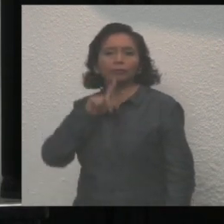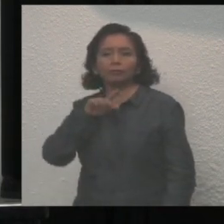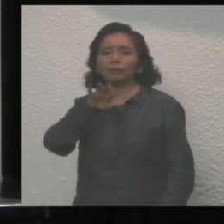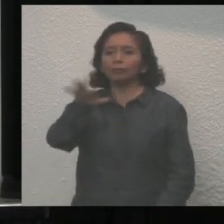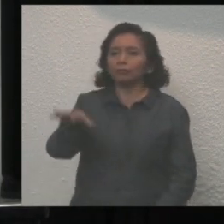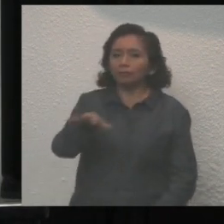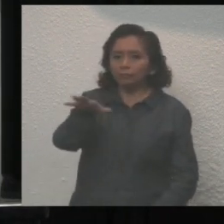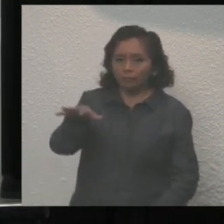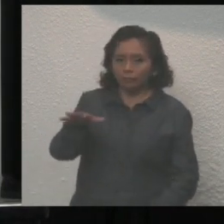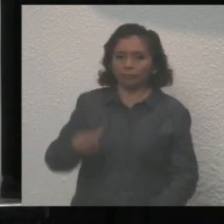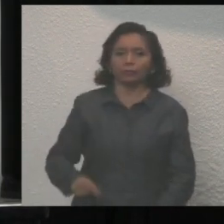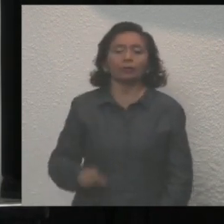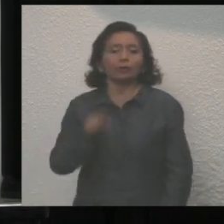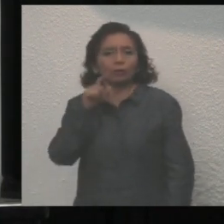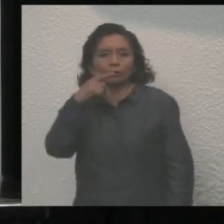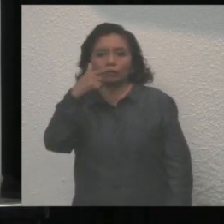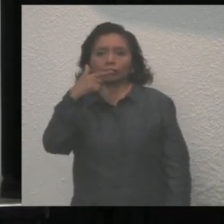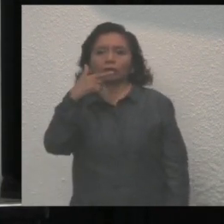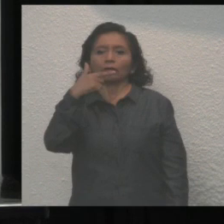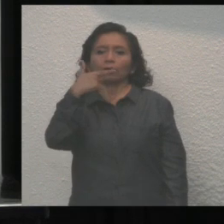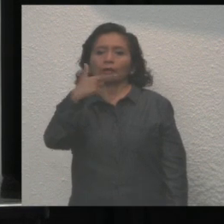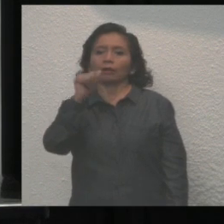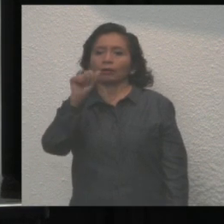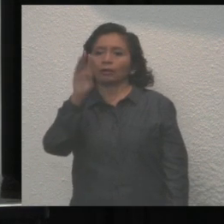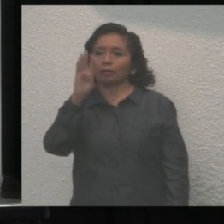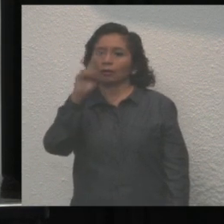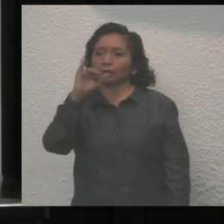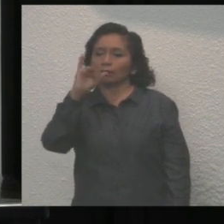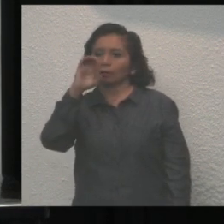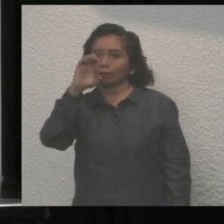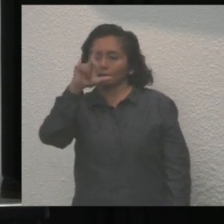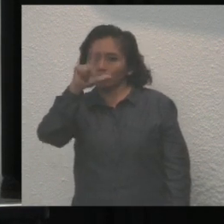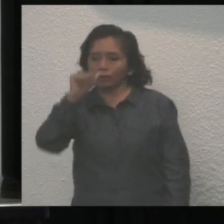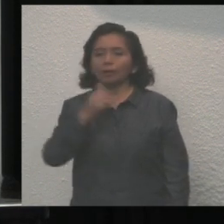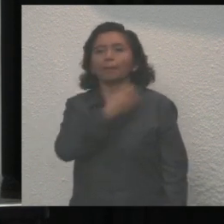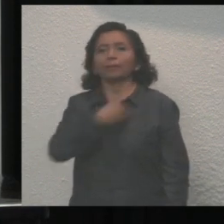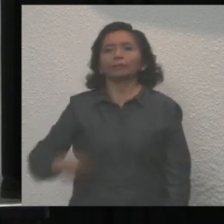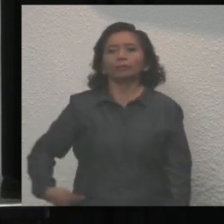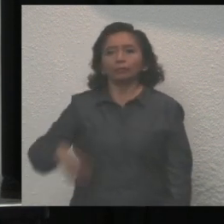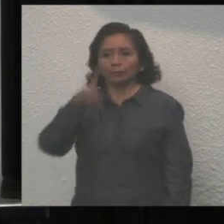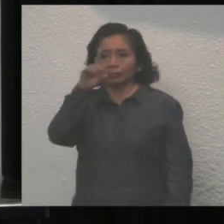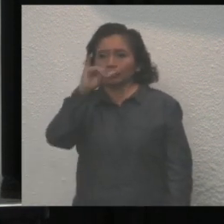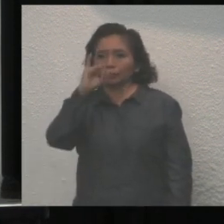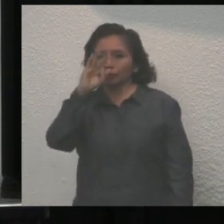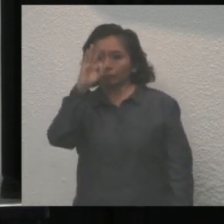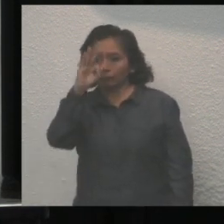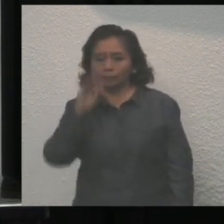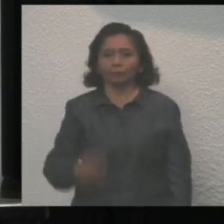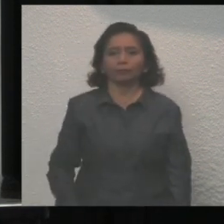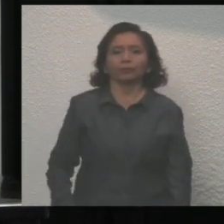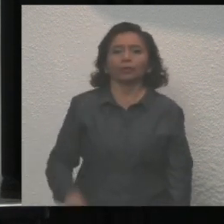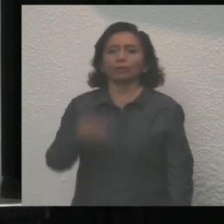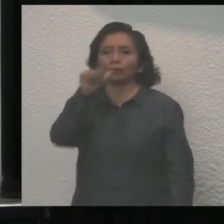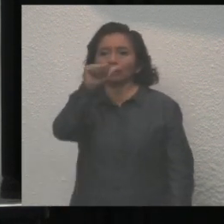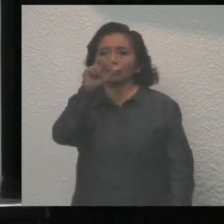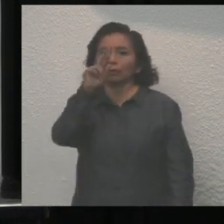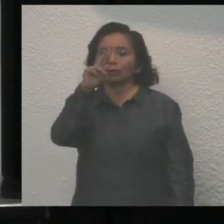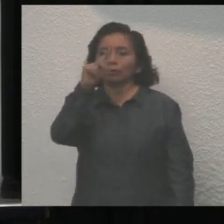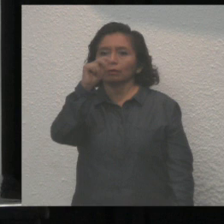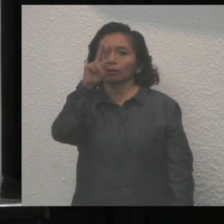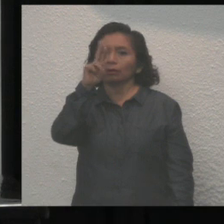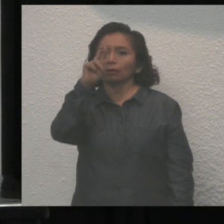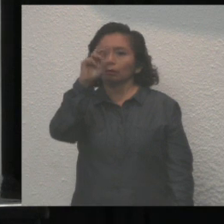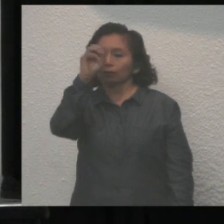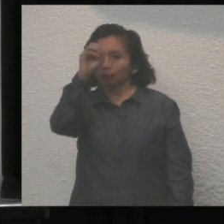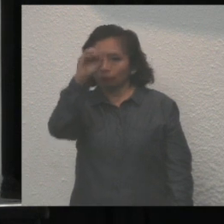a la señora Gabriela Rejón de Joaquín, Presidenta del DIF Estatal, a don Arturo Abreu Marín, Delegado Estatal de Programas para el Desarrollo,